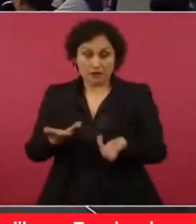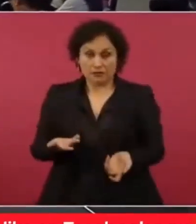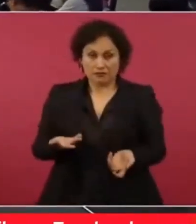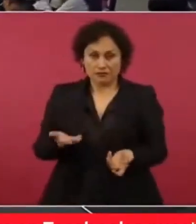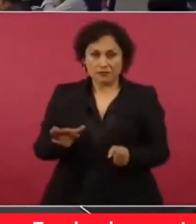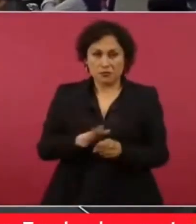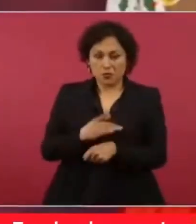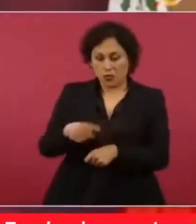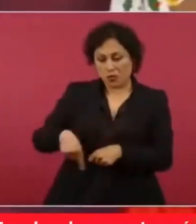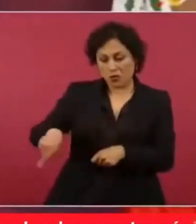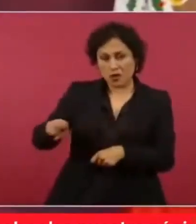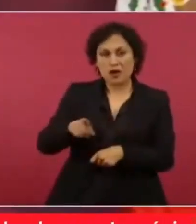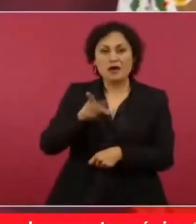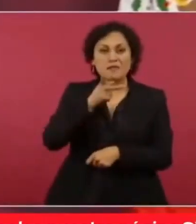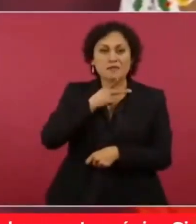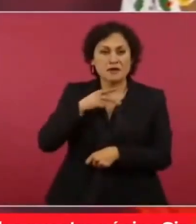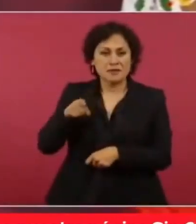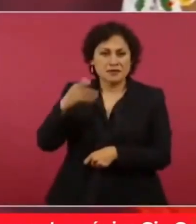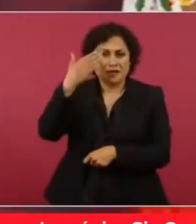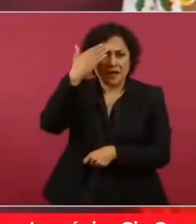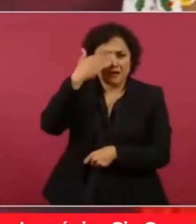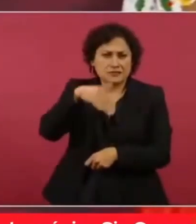dónde estaba el petróleo,